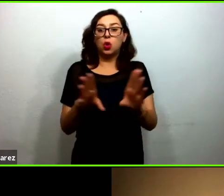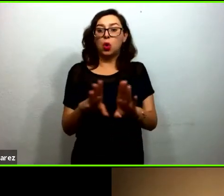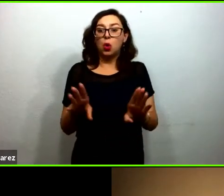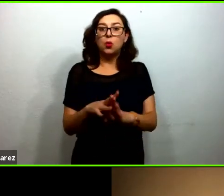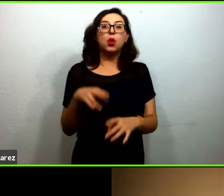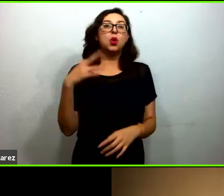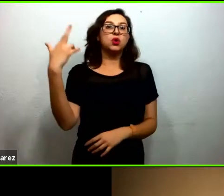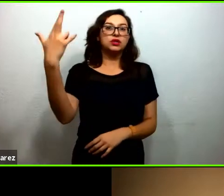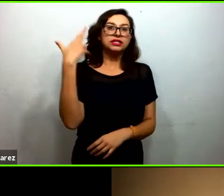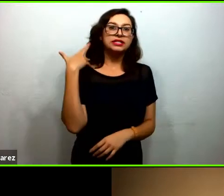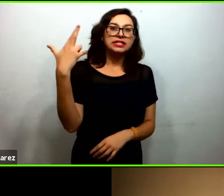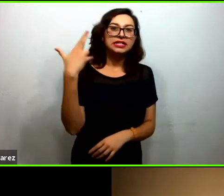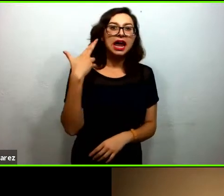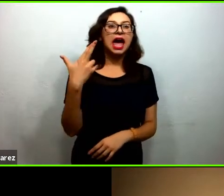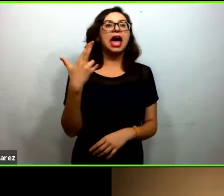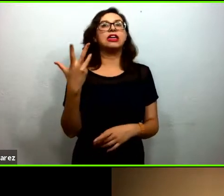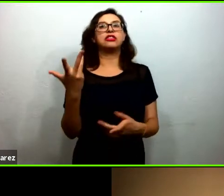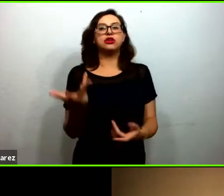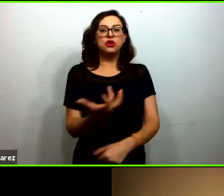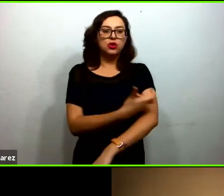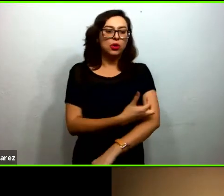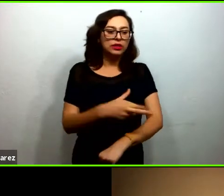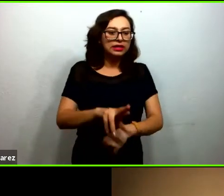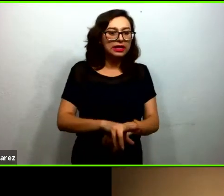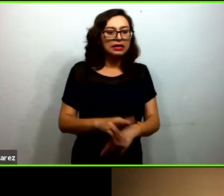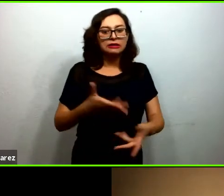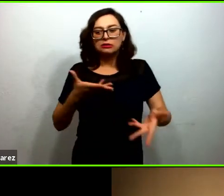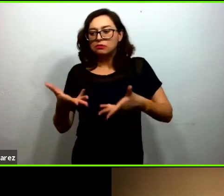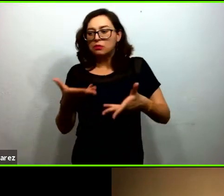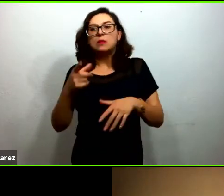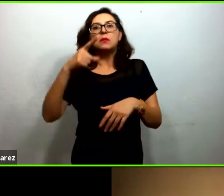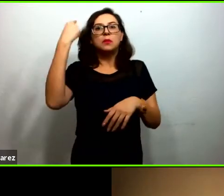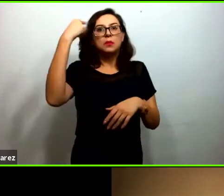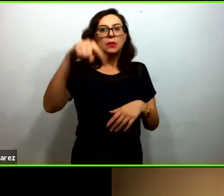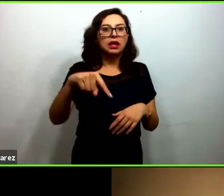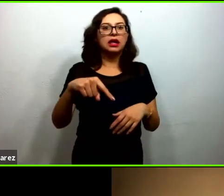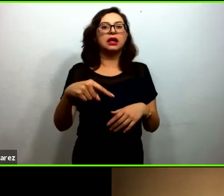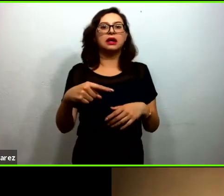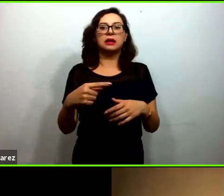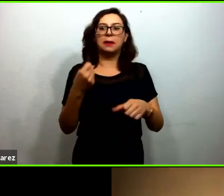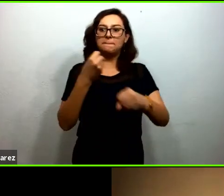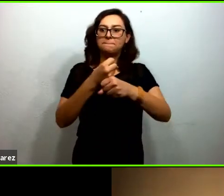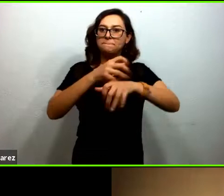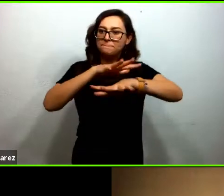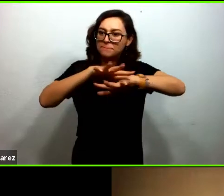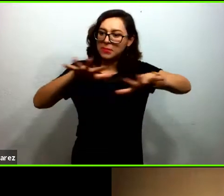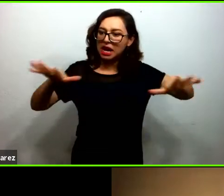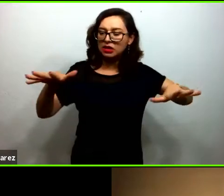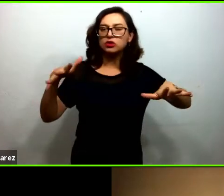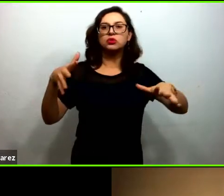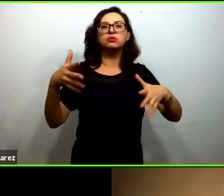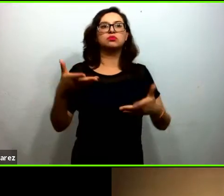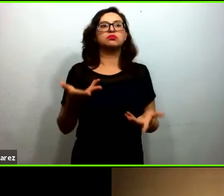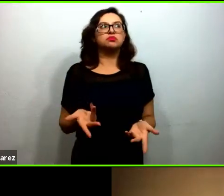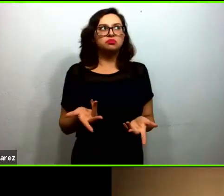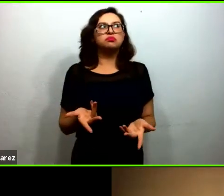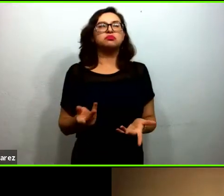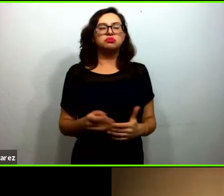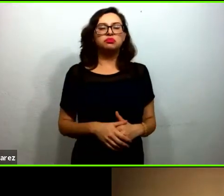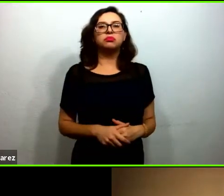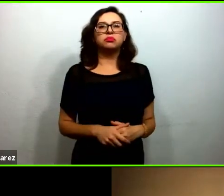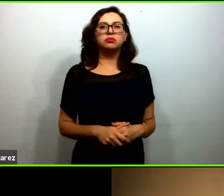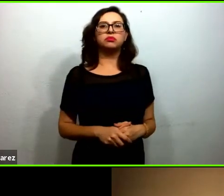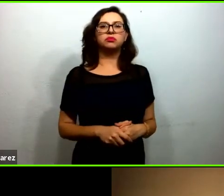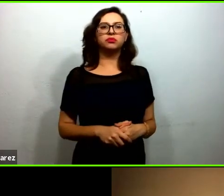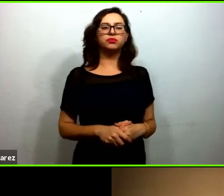con materiales y cuadernillos como para reforzar y potenciar el impacto del programa y fijar mensajes claves y